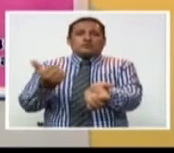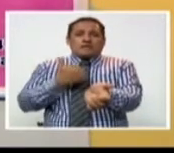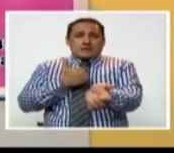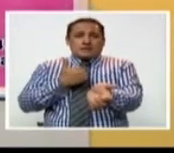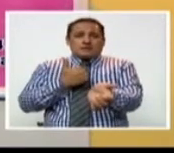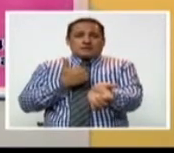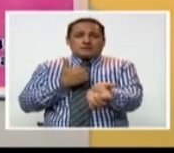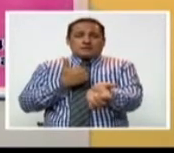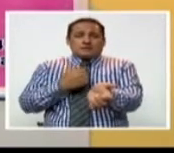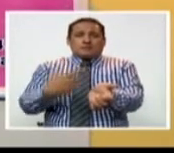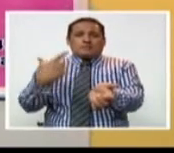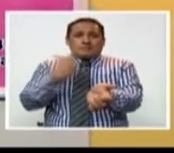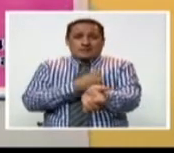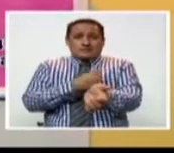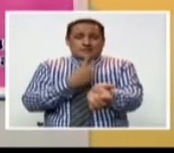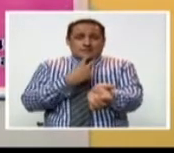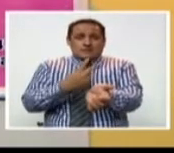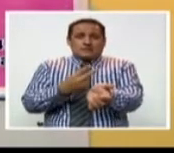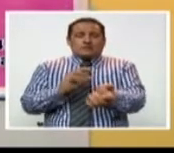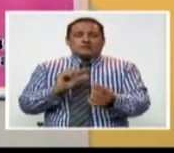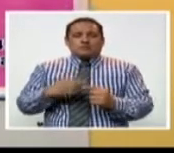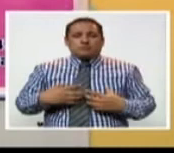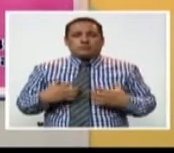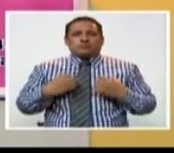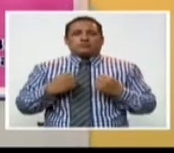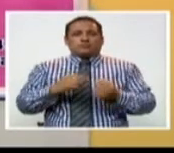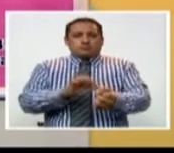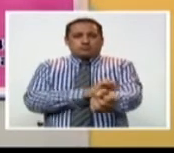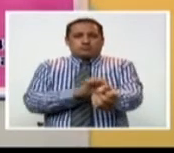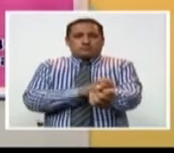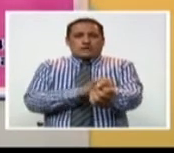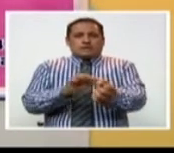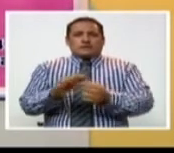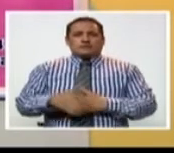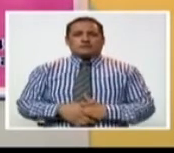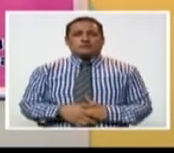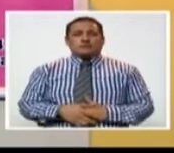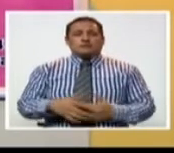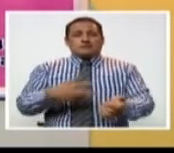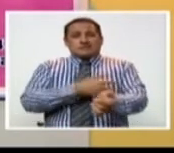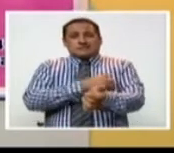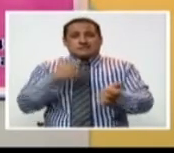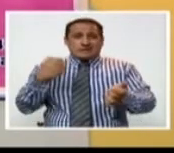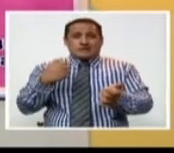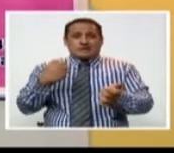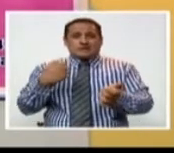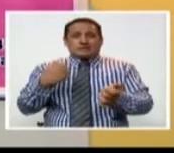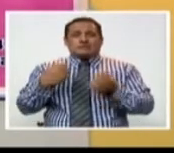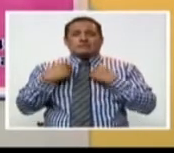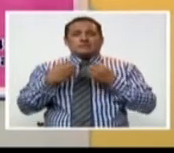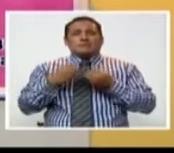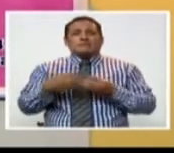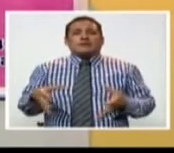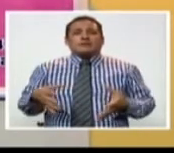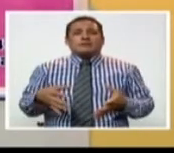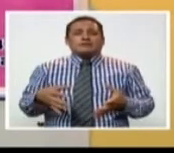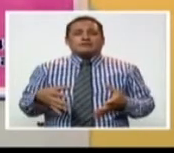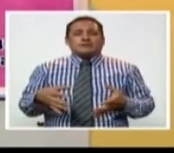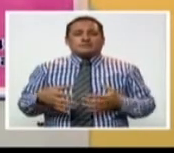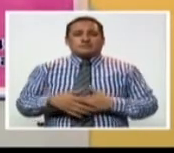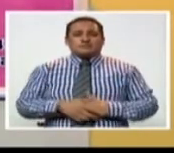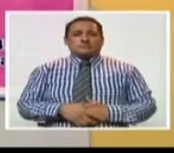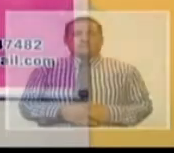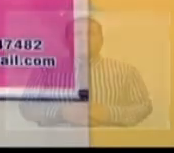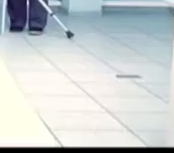colocan el medicamento, nos reponen el factor. Nos quitan el medicamento, es como si nos